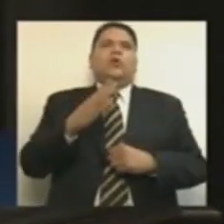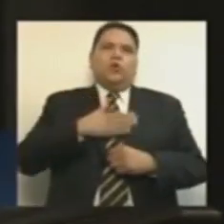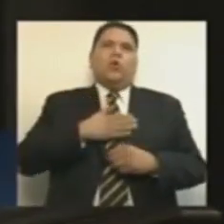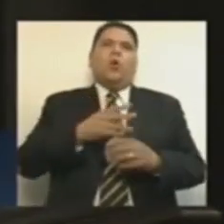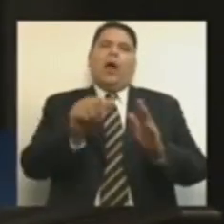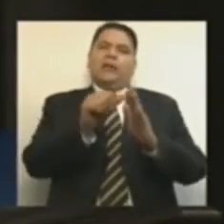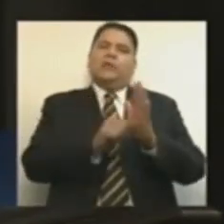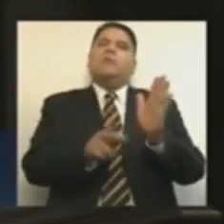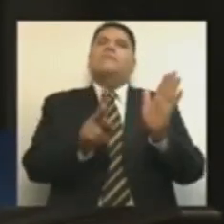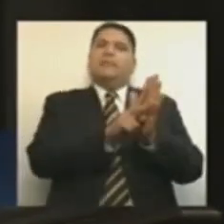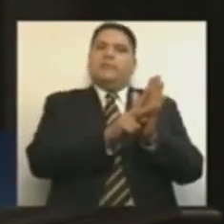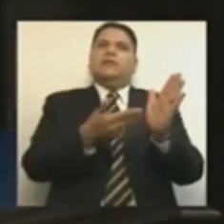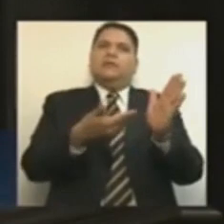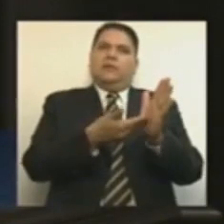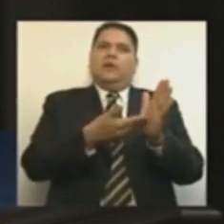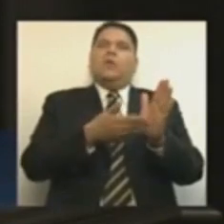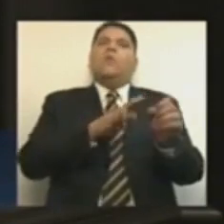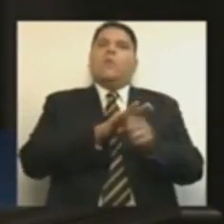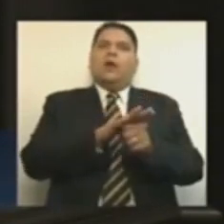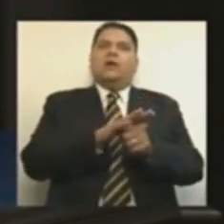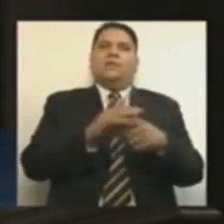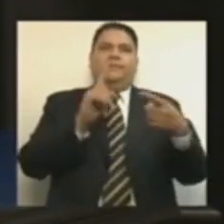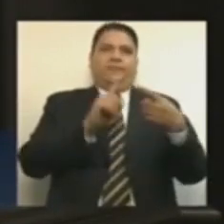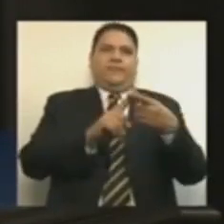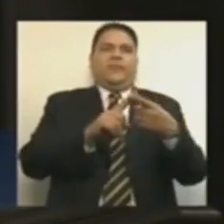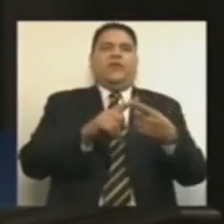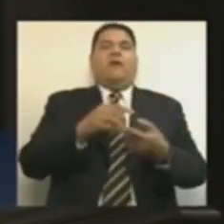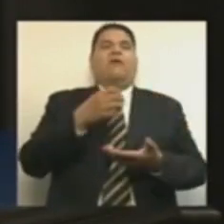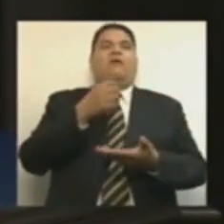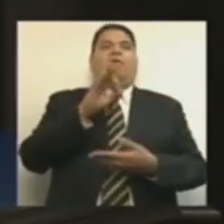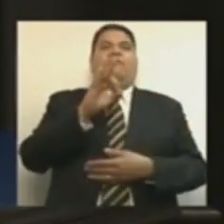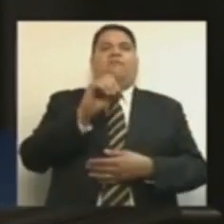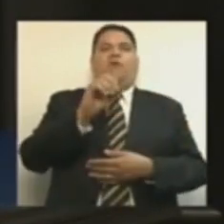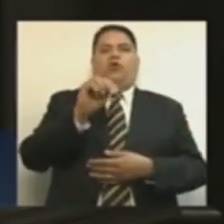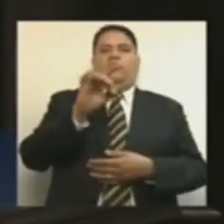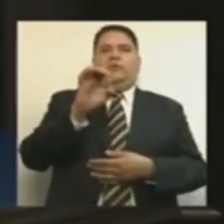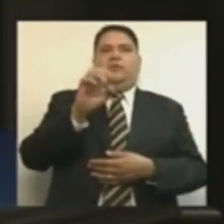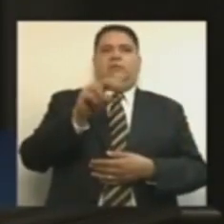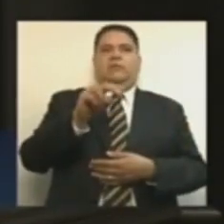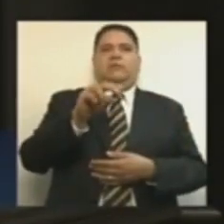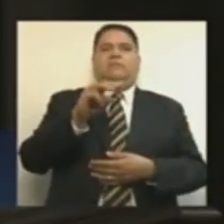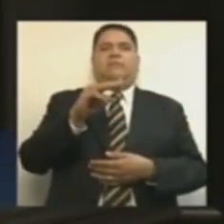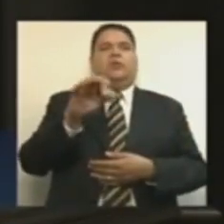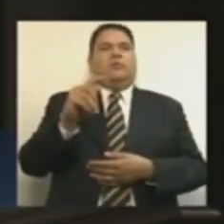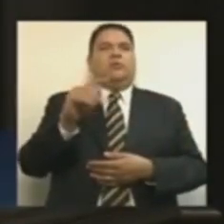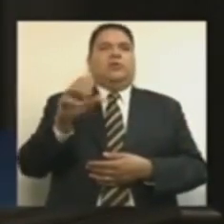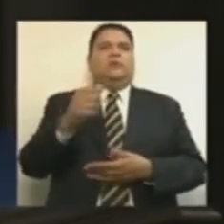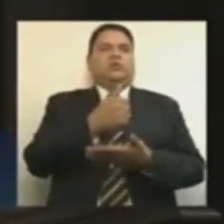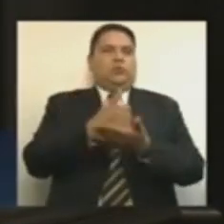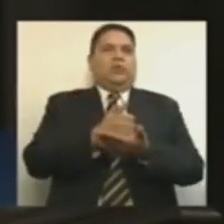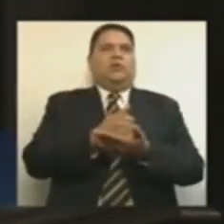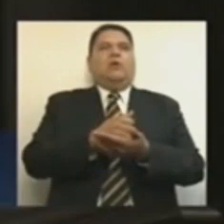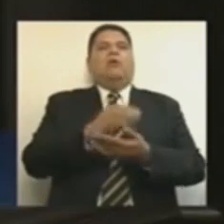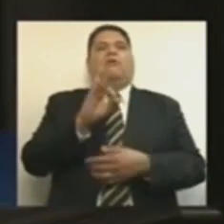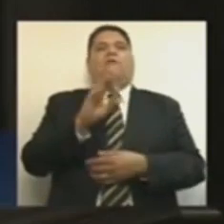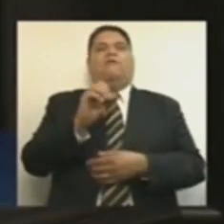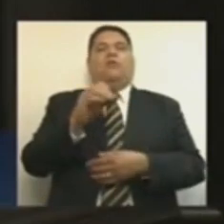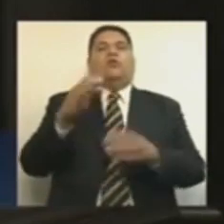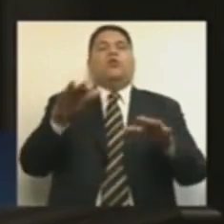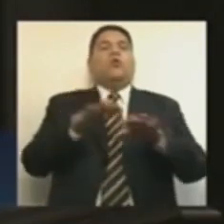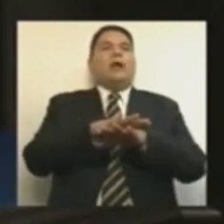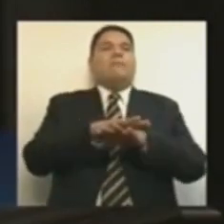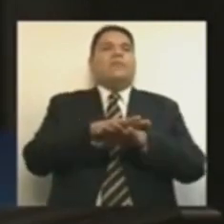reservas para mantener los siguientes fideicomisos. El Fondo Metropolitano, el Fondo al Cambio Climático, que también comparto con mis